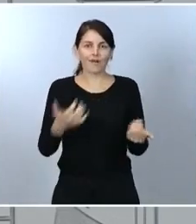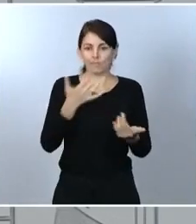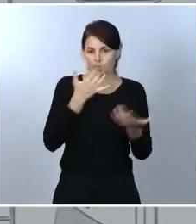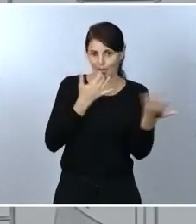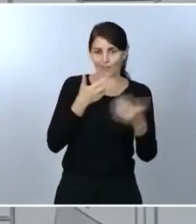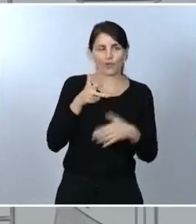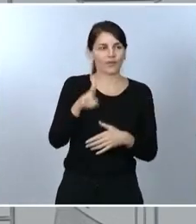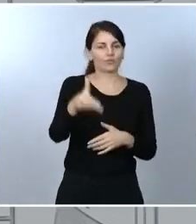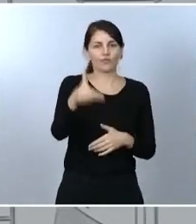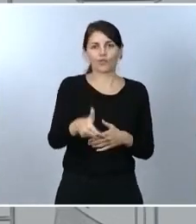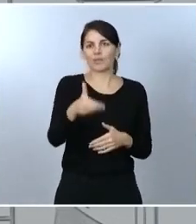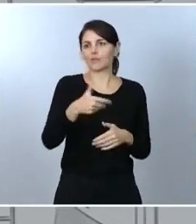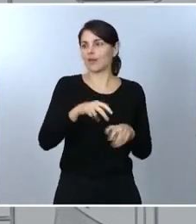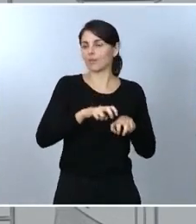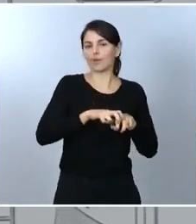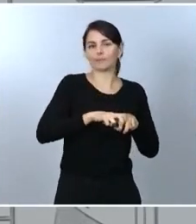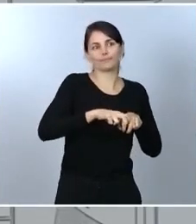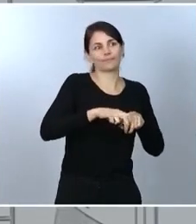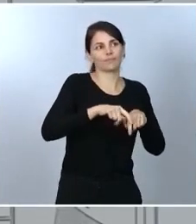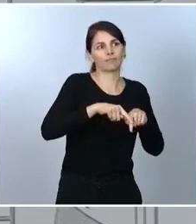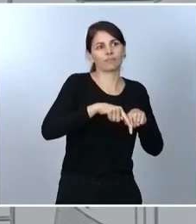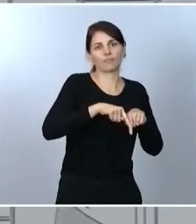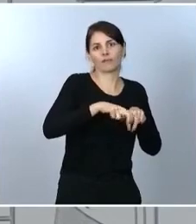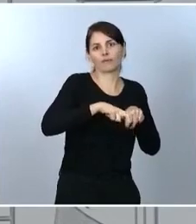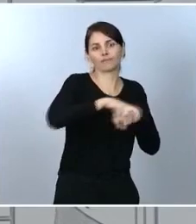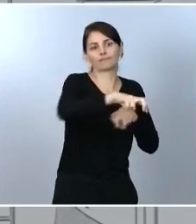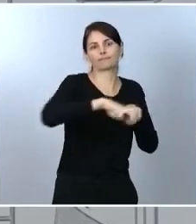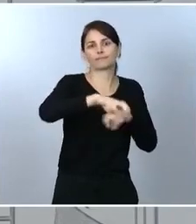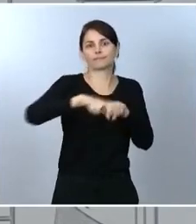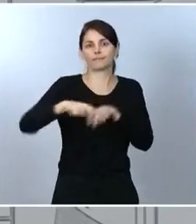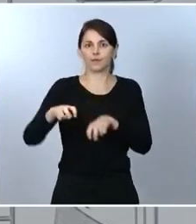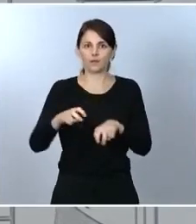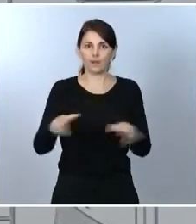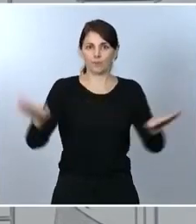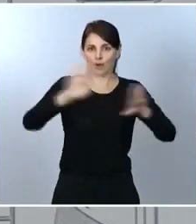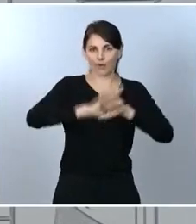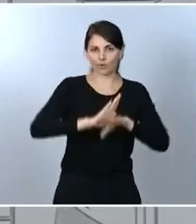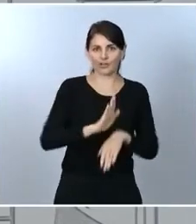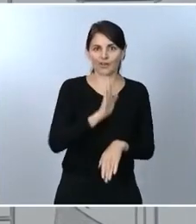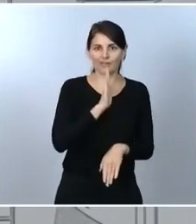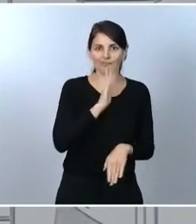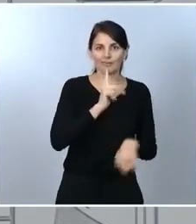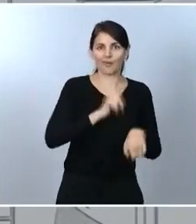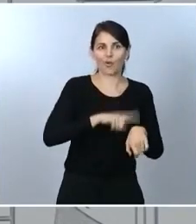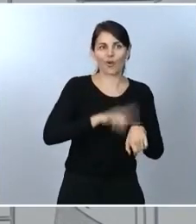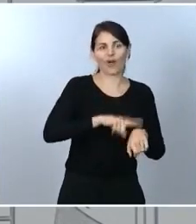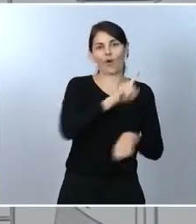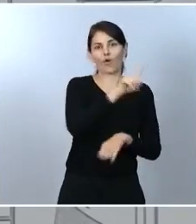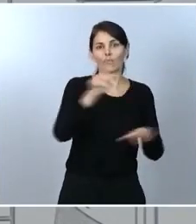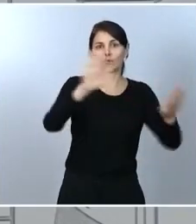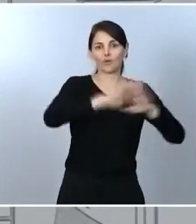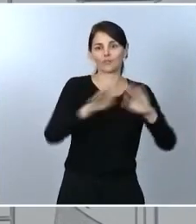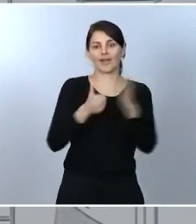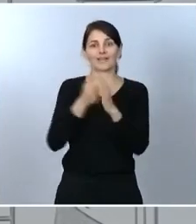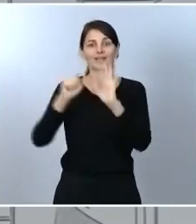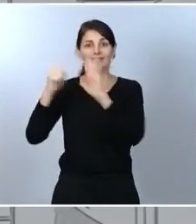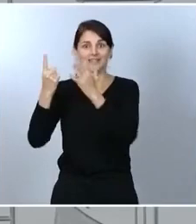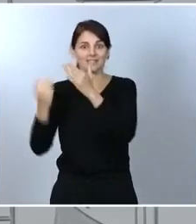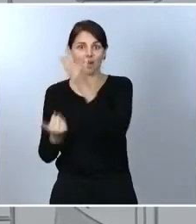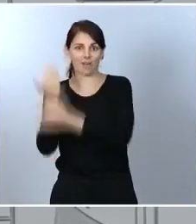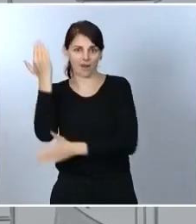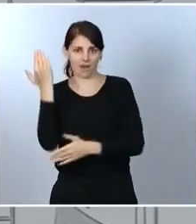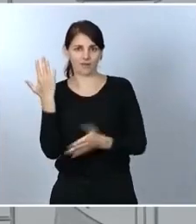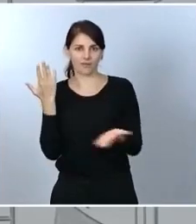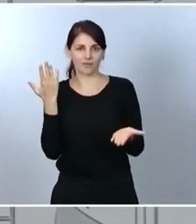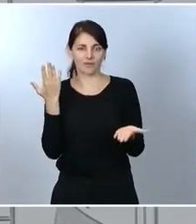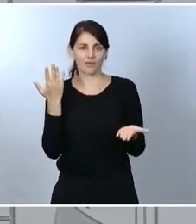durante la noche de 11 a 6 de la mañana y dos, también, la capacidad de las comunidades autónomas